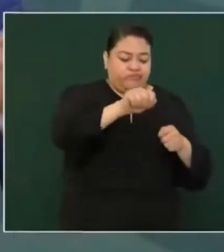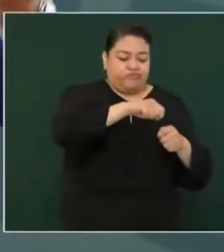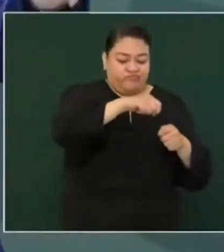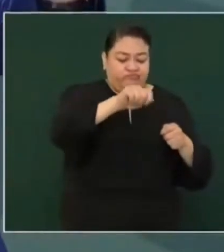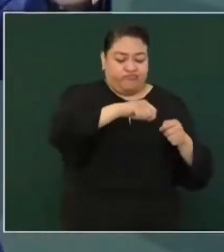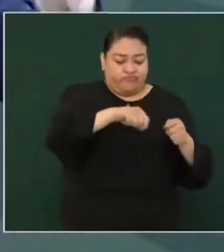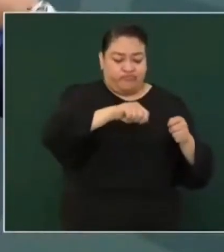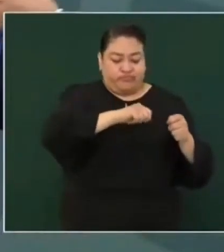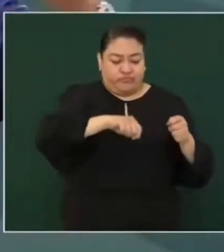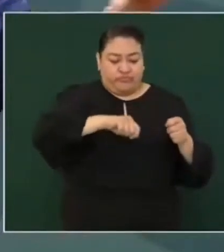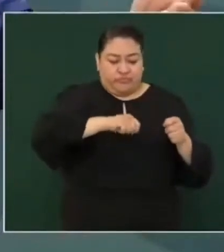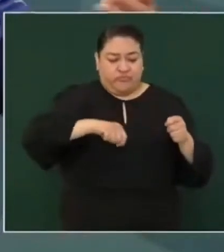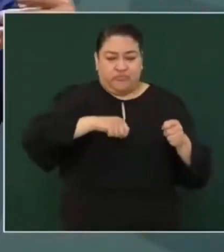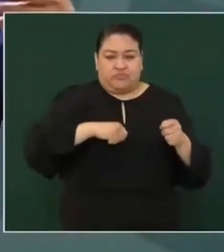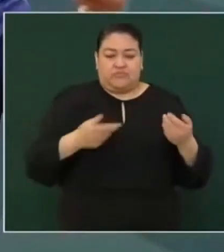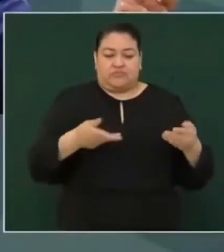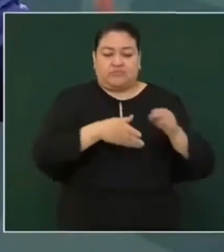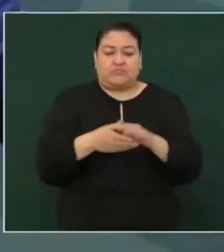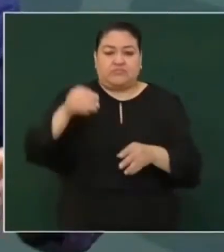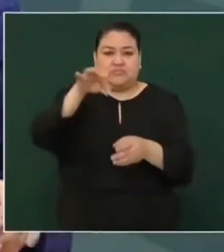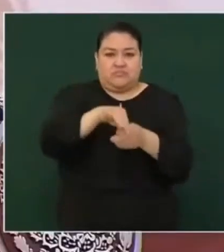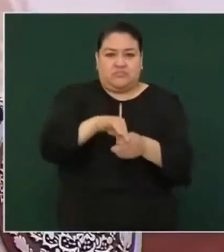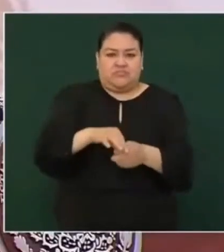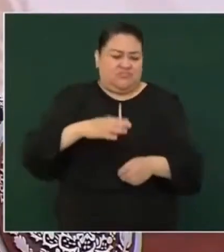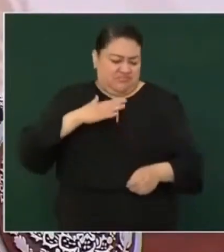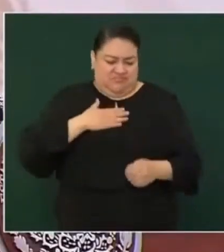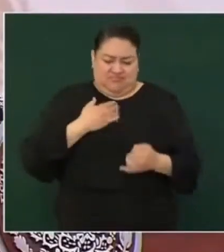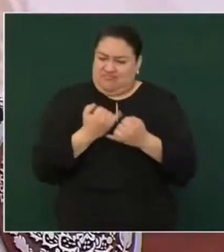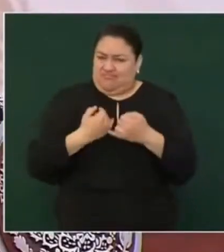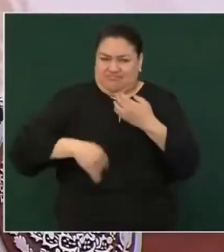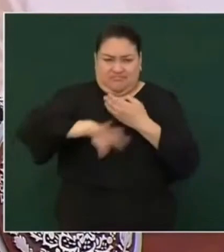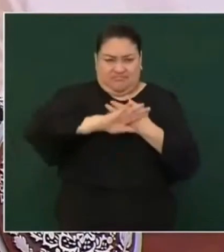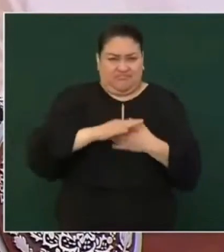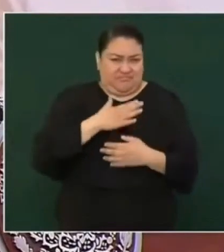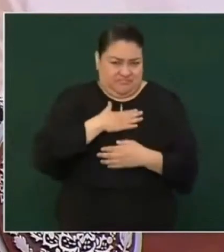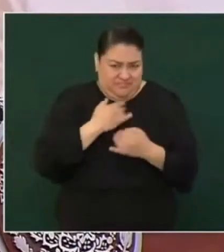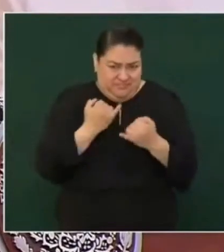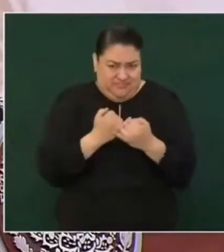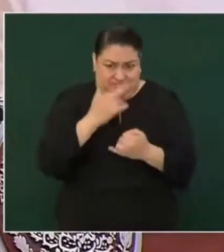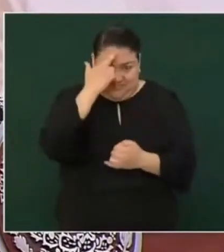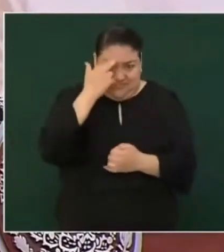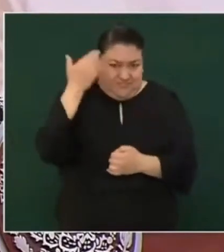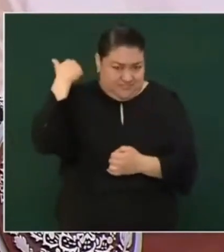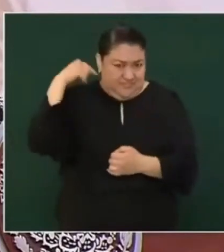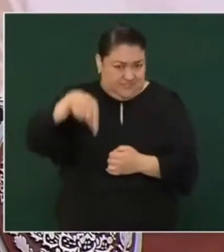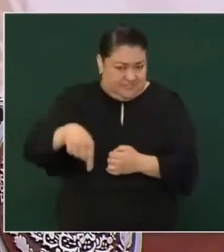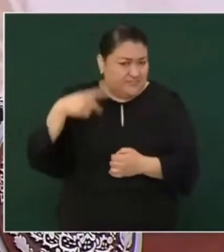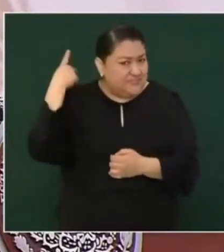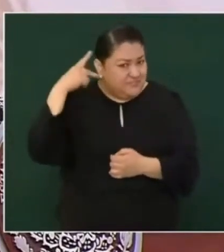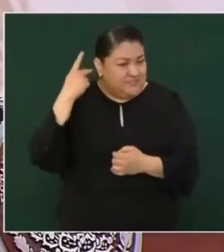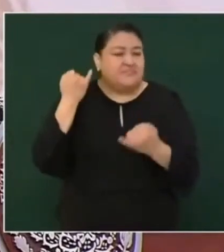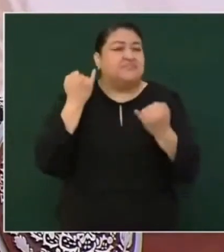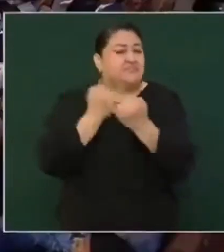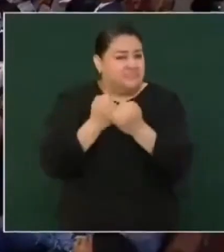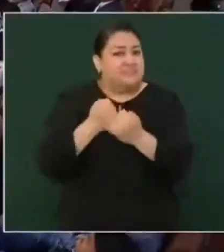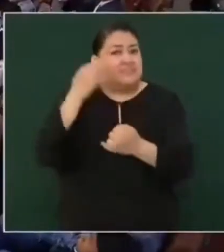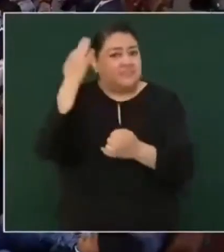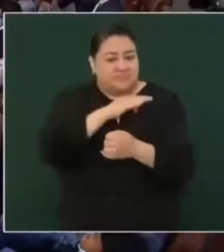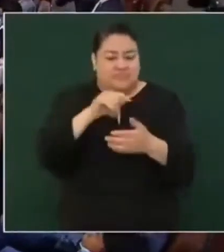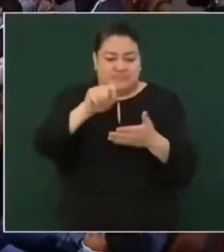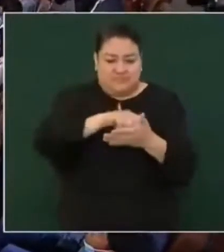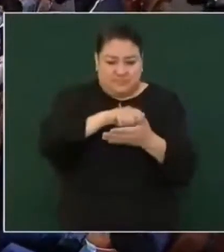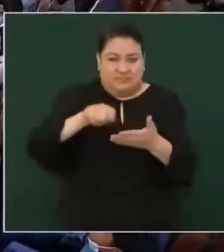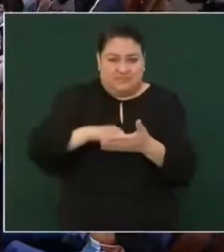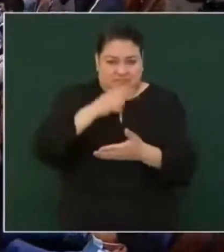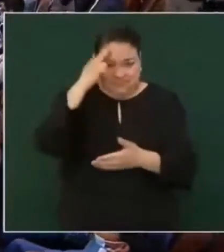todavía no los hicieron a nosotros aquí en Puebla y en otros estados cuando